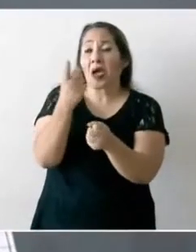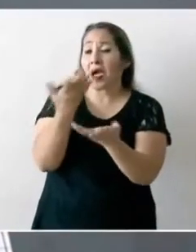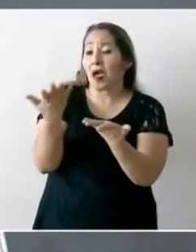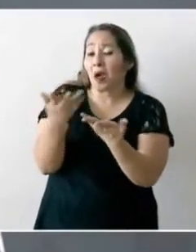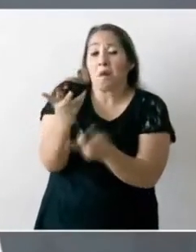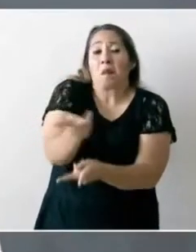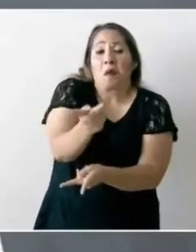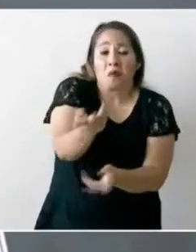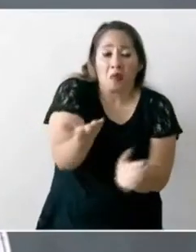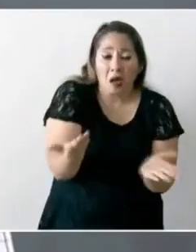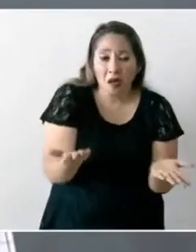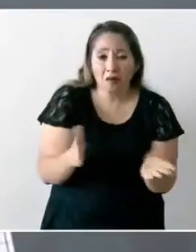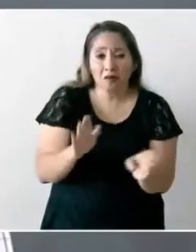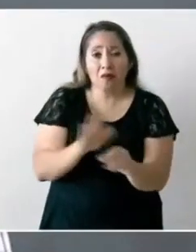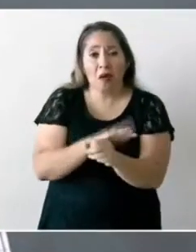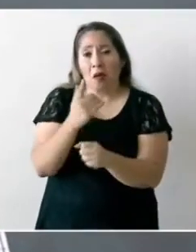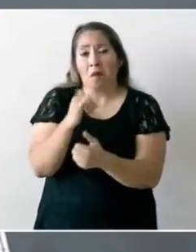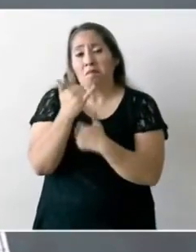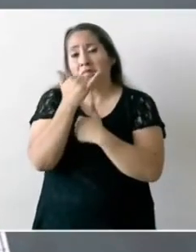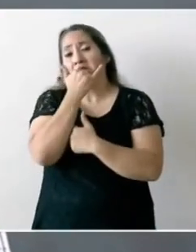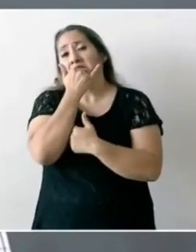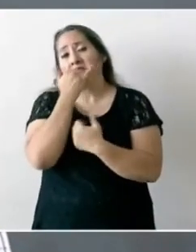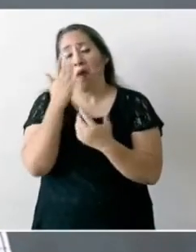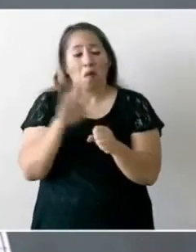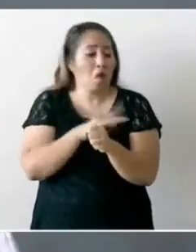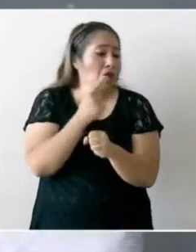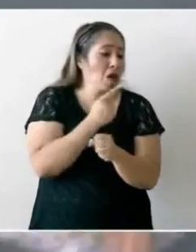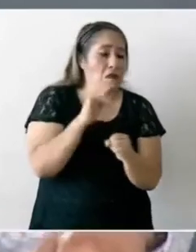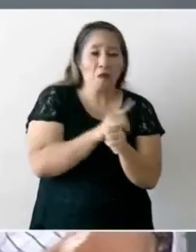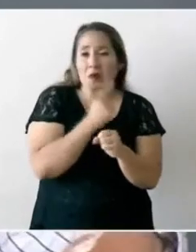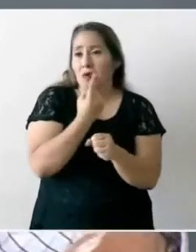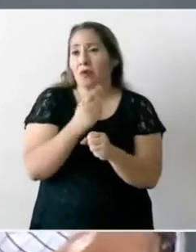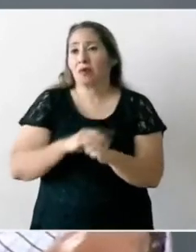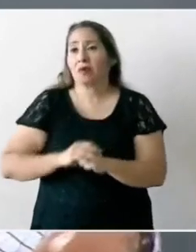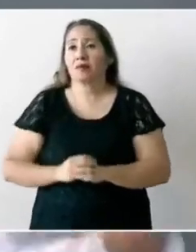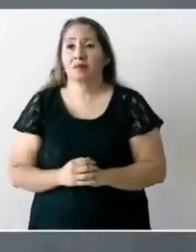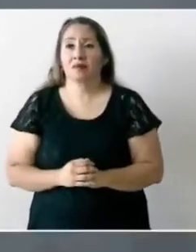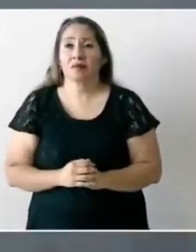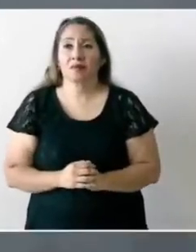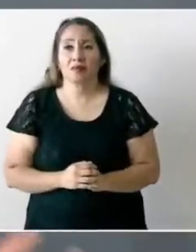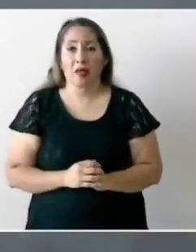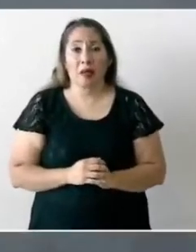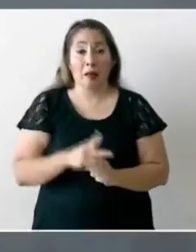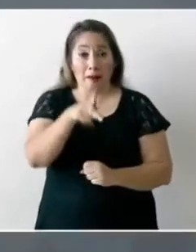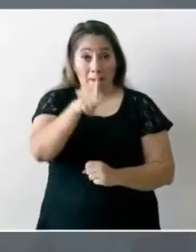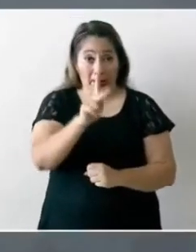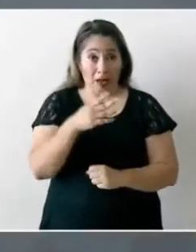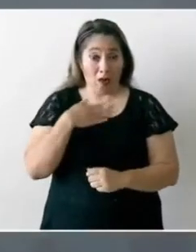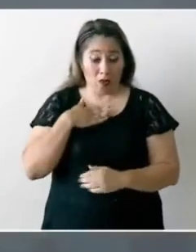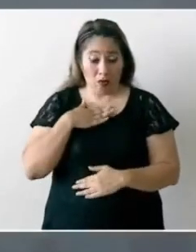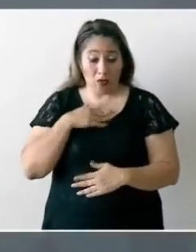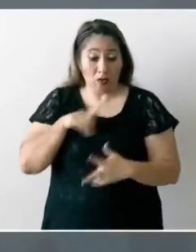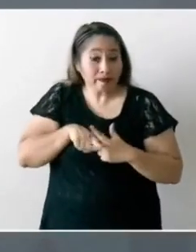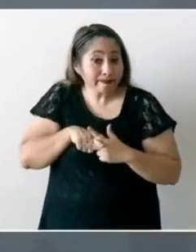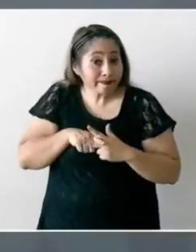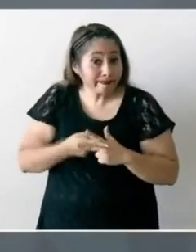preguntaron para no equivocarse pero esto lo estamos iniciando nosotros